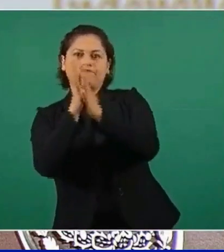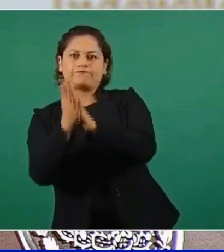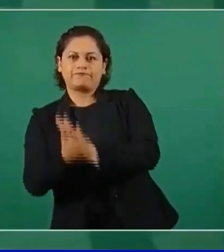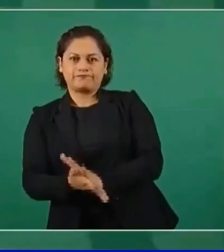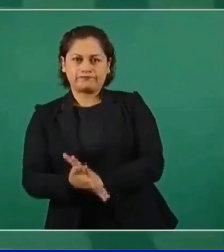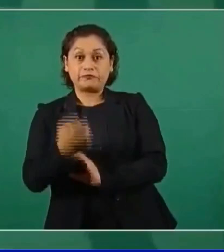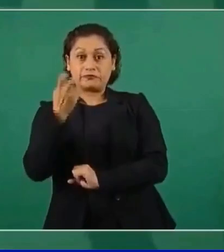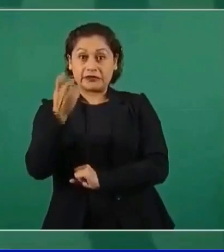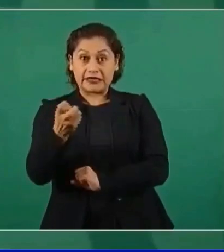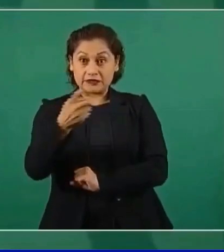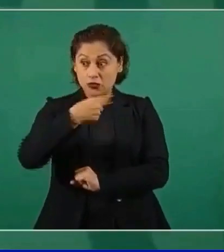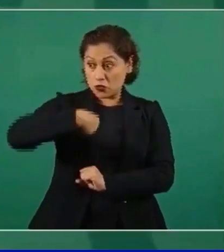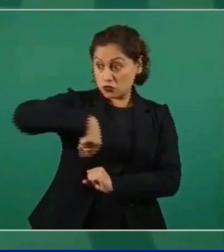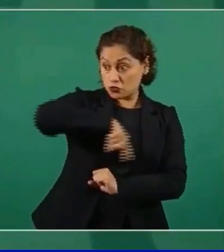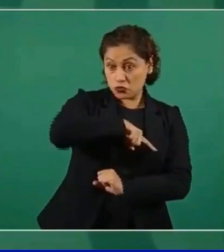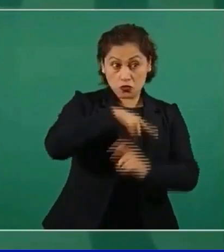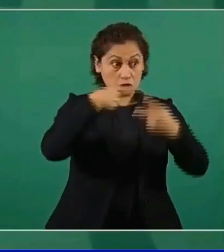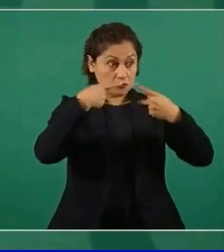causa que nos une.